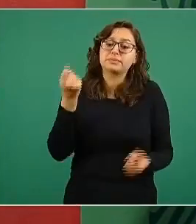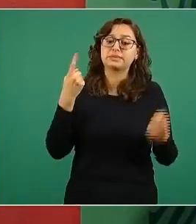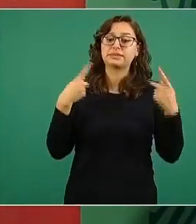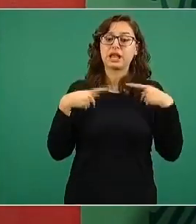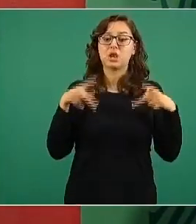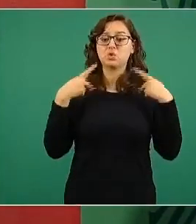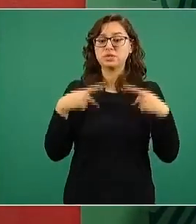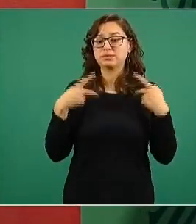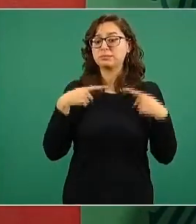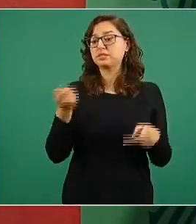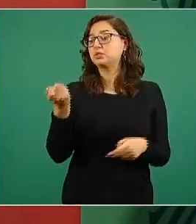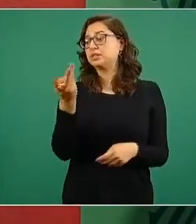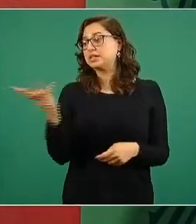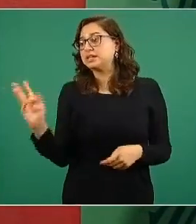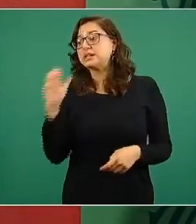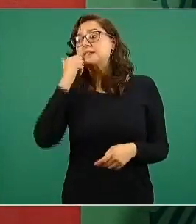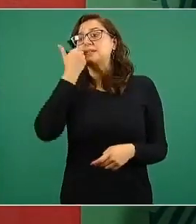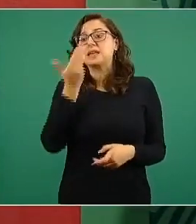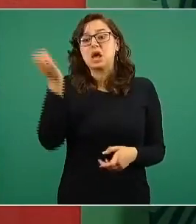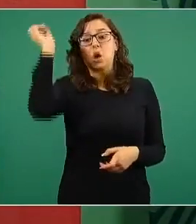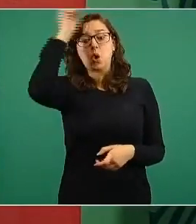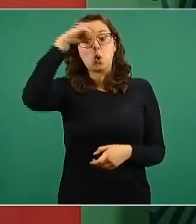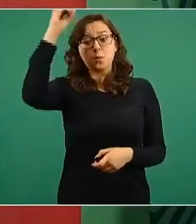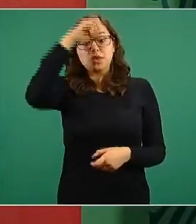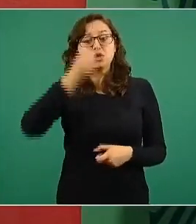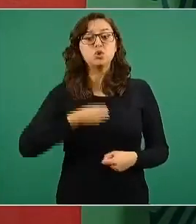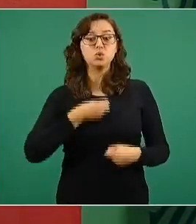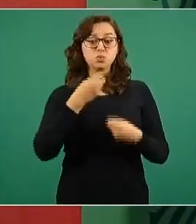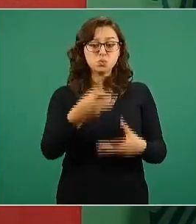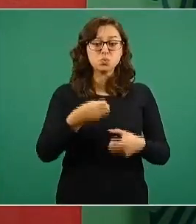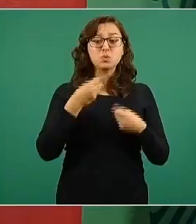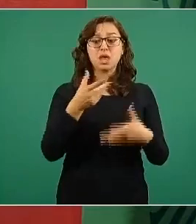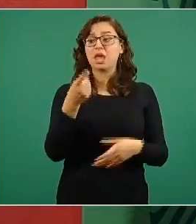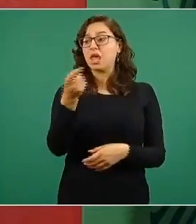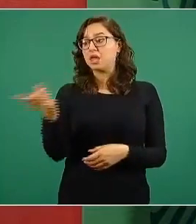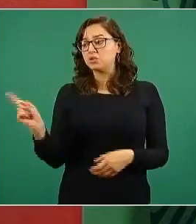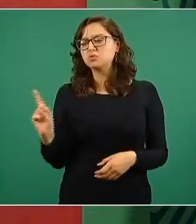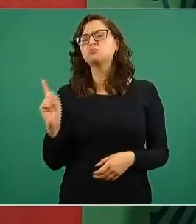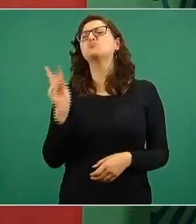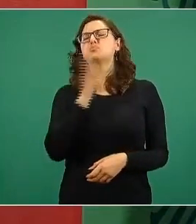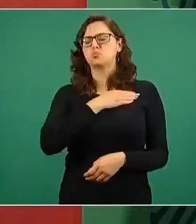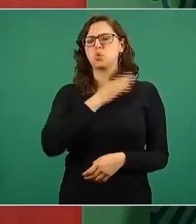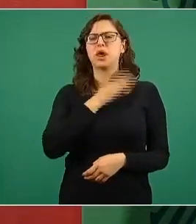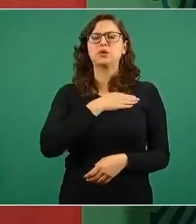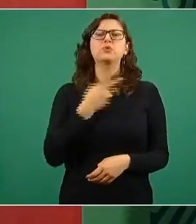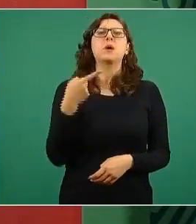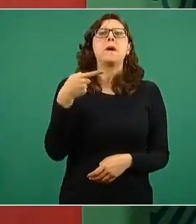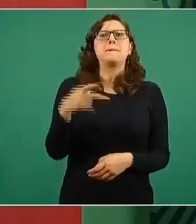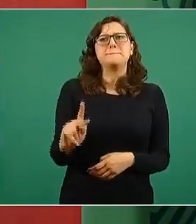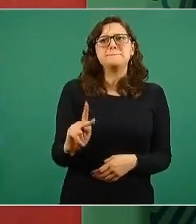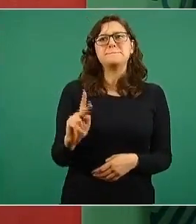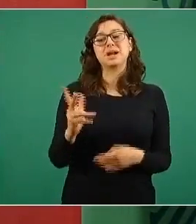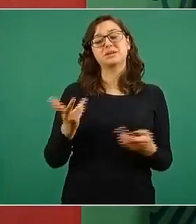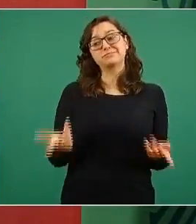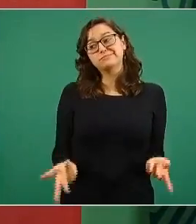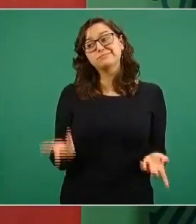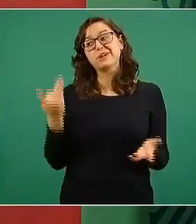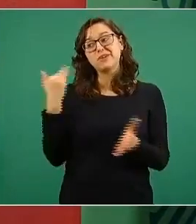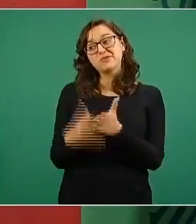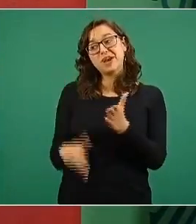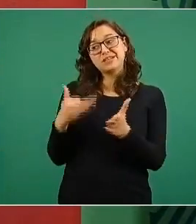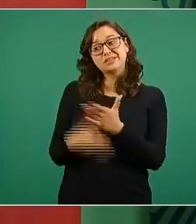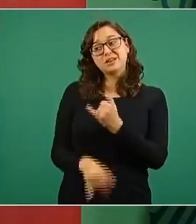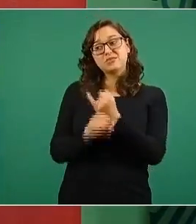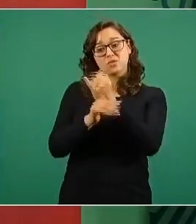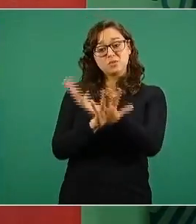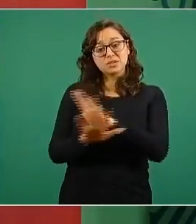sobre la vacunación, estoy seguro que con intenciones benévolas, tomen nota de que les están faltando piezas de